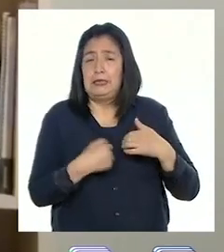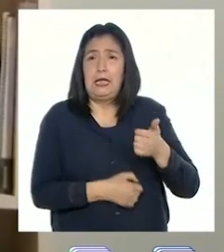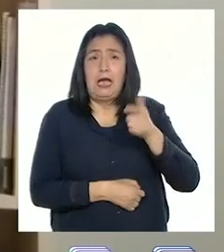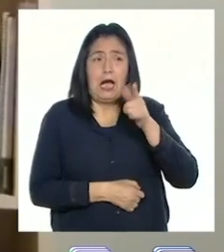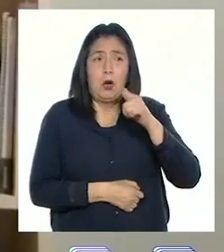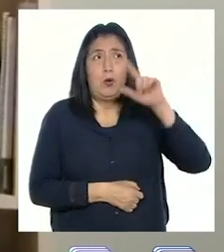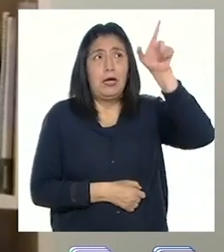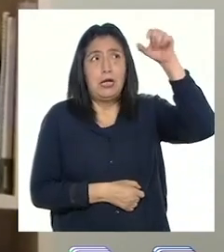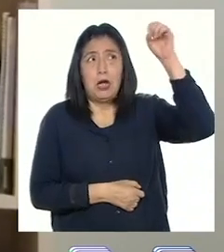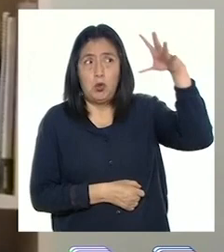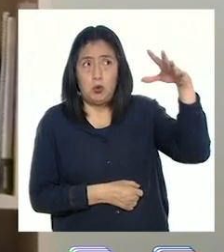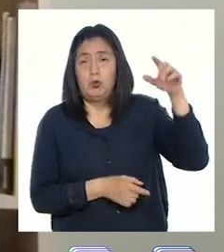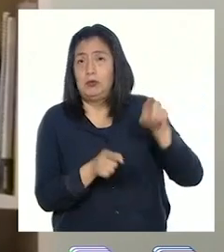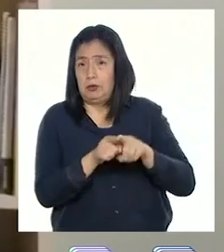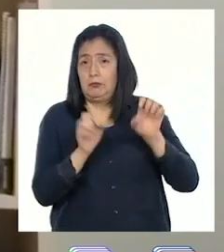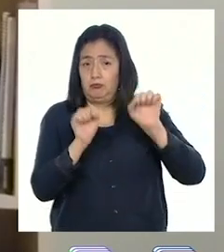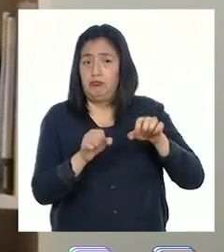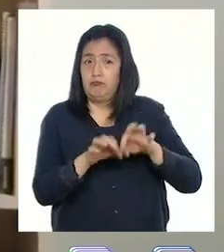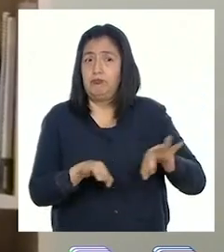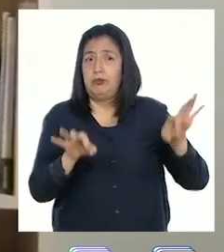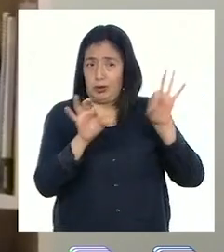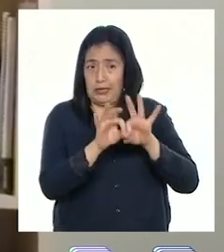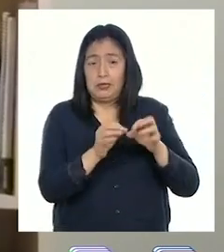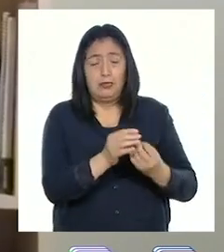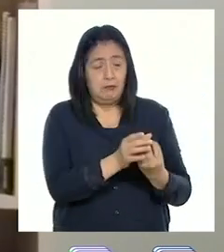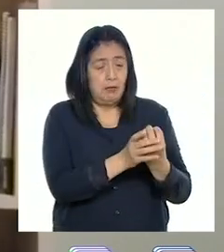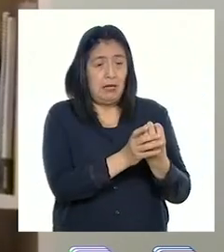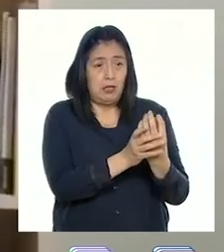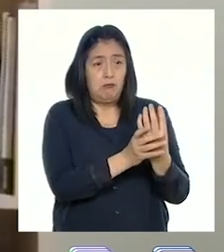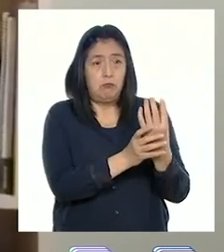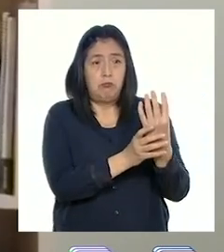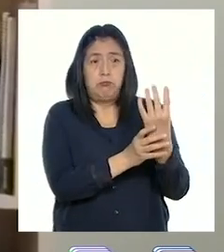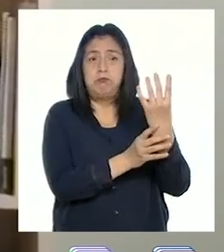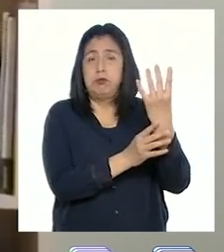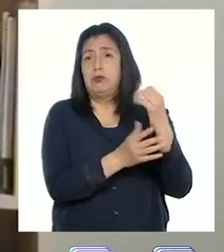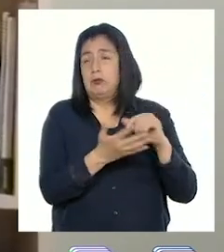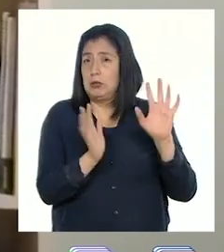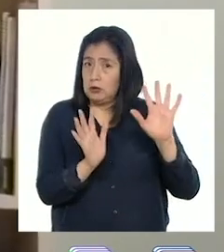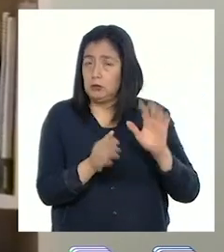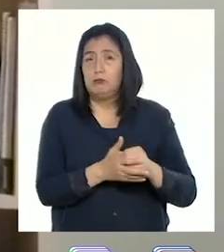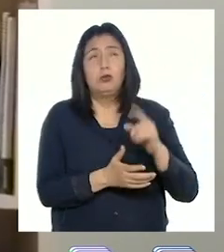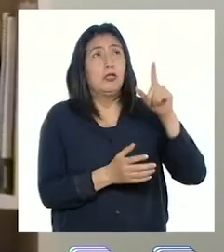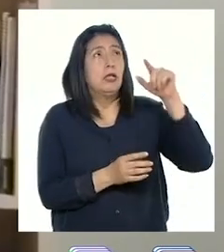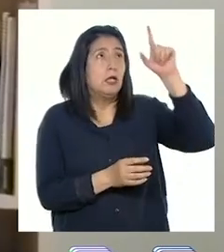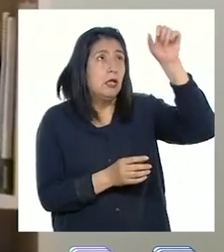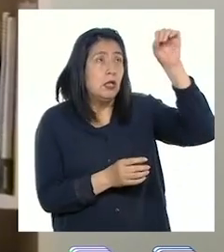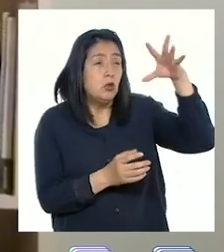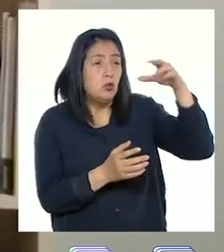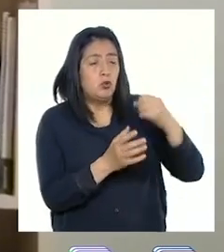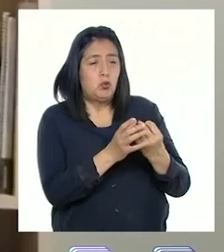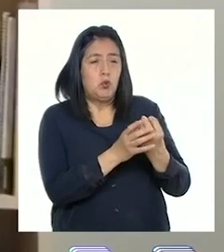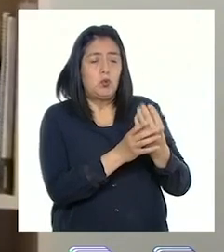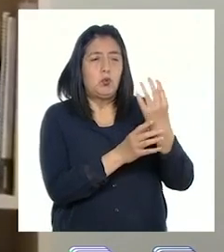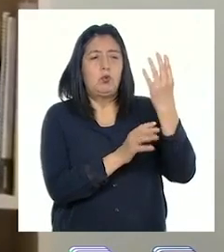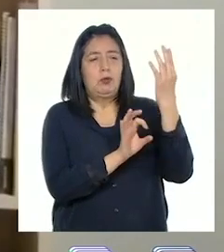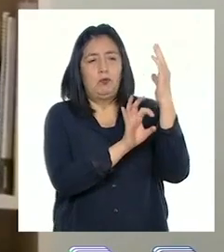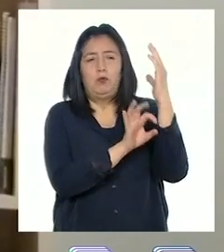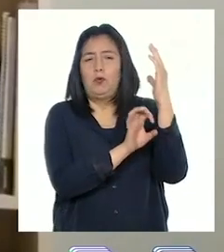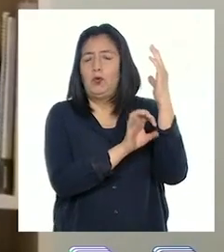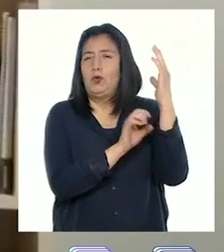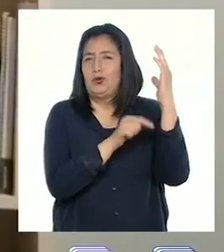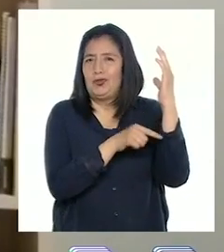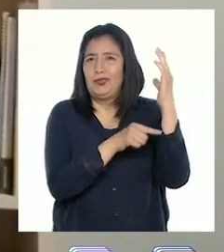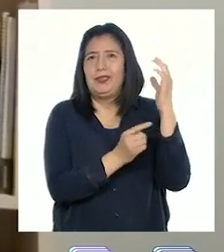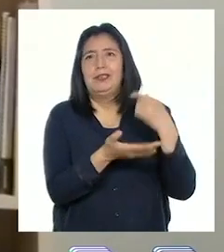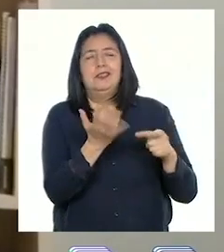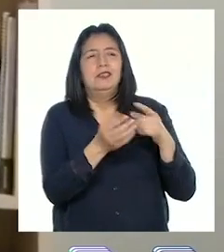agua y la luz solar, que también son importantes para que la planta pueda crecer. Ya que a través de ellos la planta puede realizar fotosíntesis,